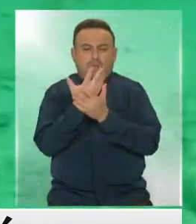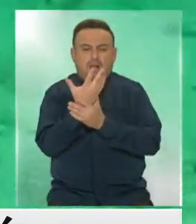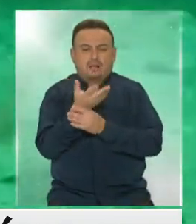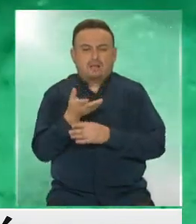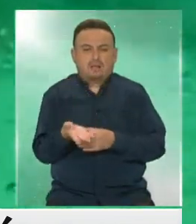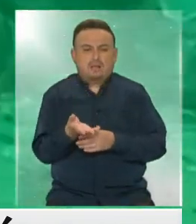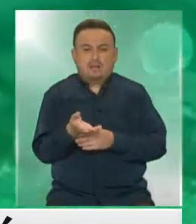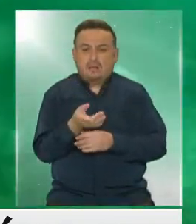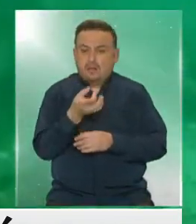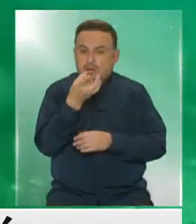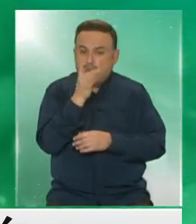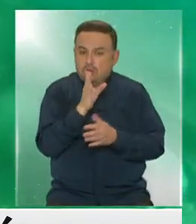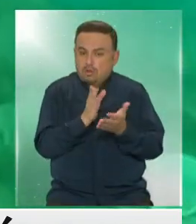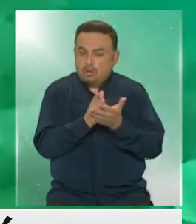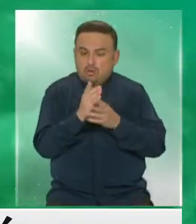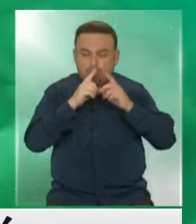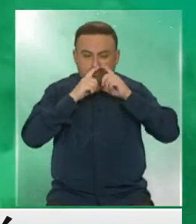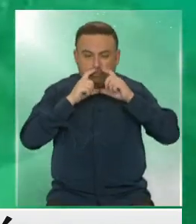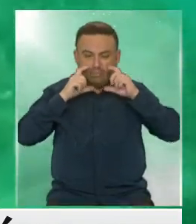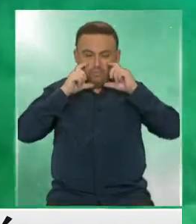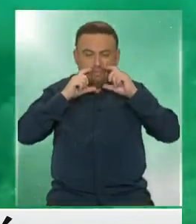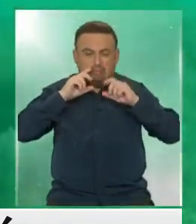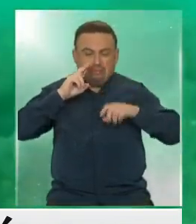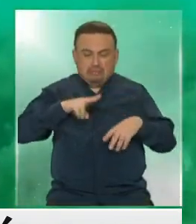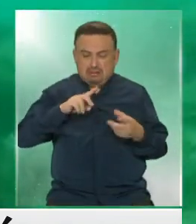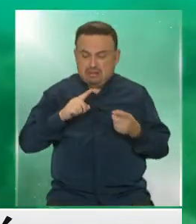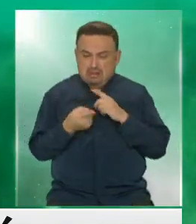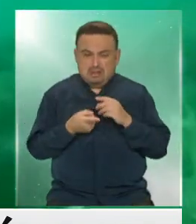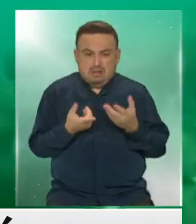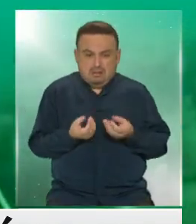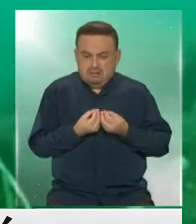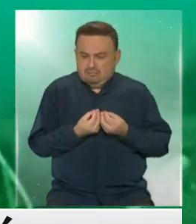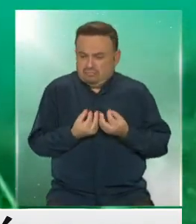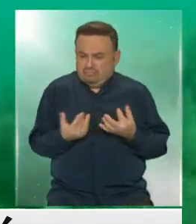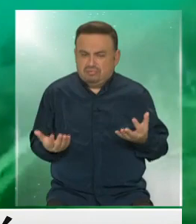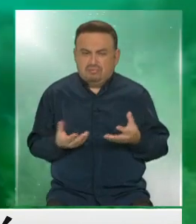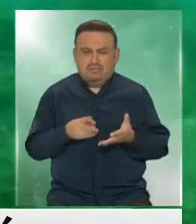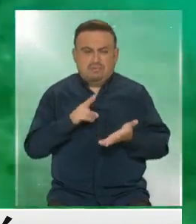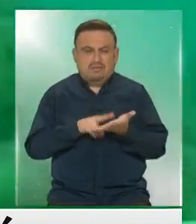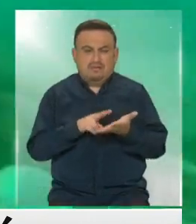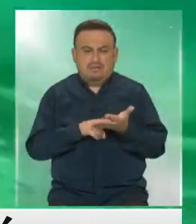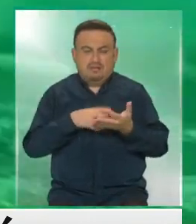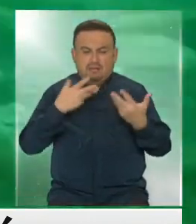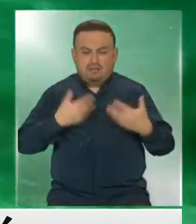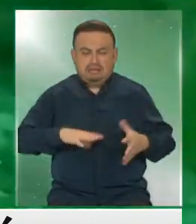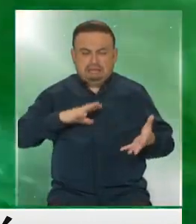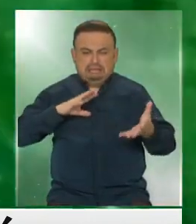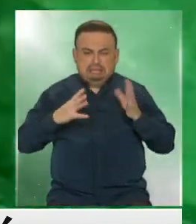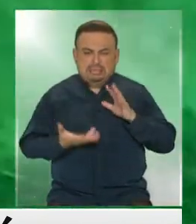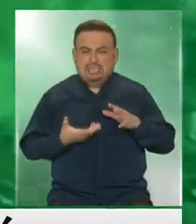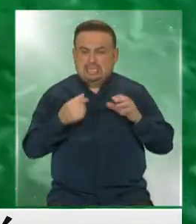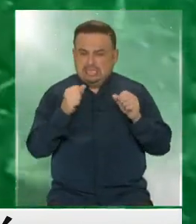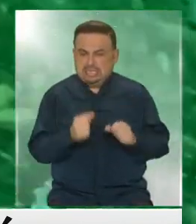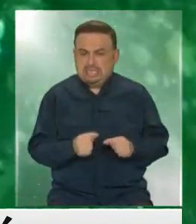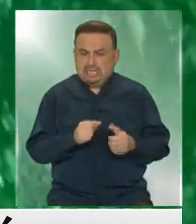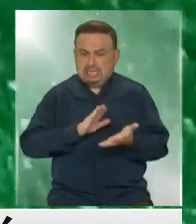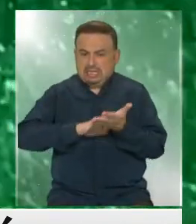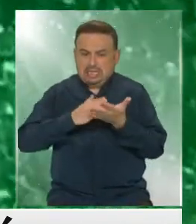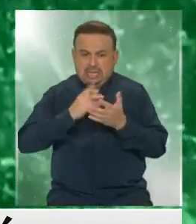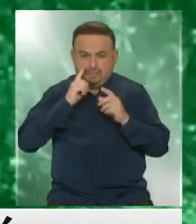que esto es solo el comienzo y si nada cambia, se va a convertir en un verdadero desastre ecológico y puede ser incluso sanitario.